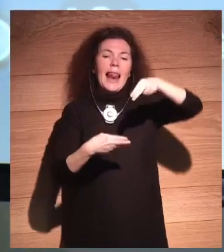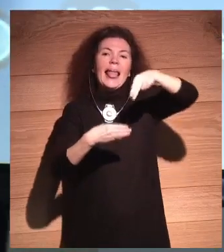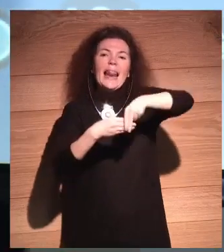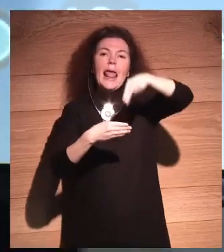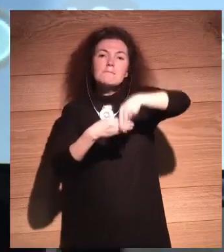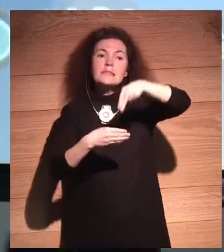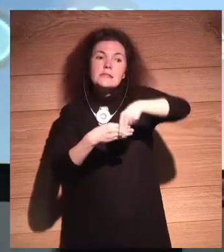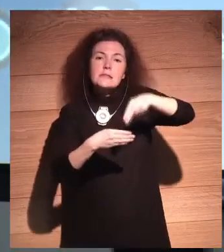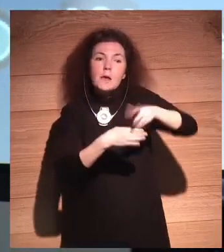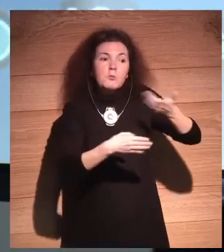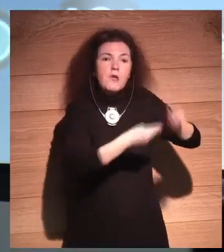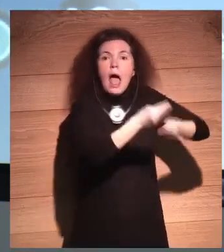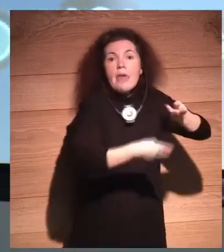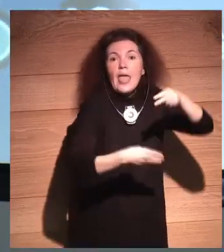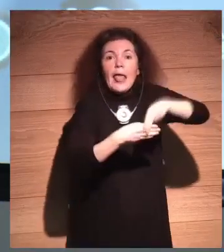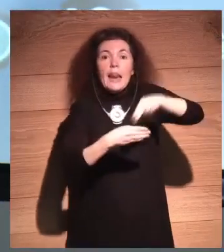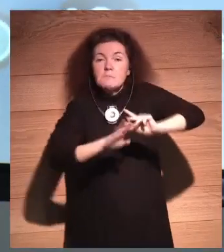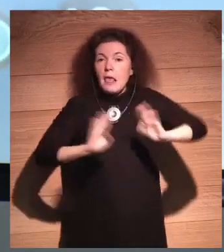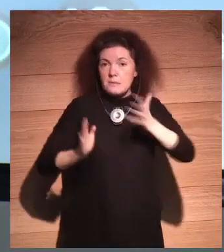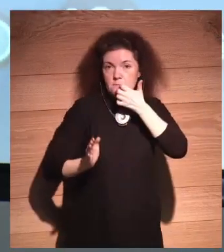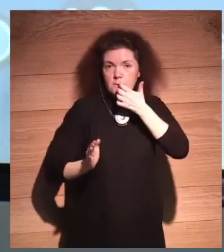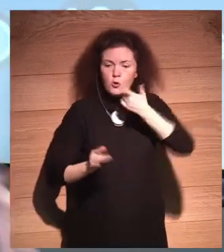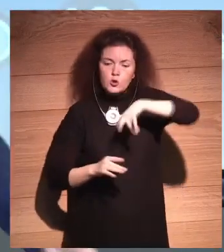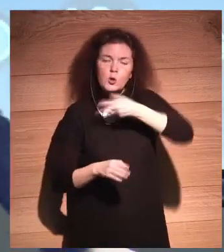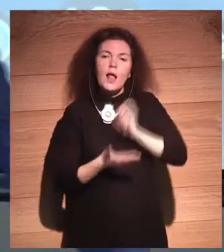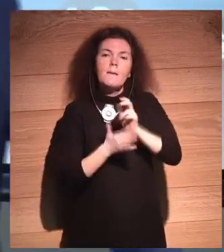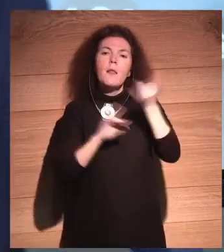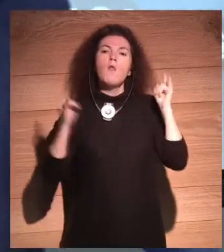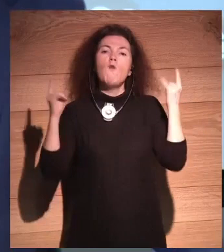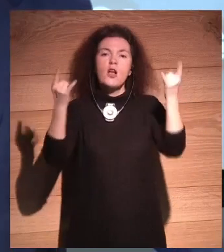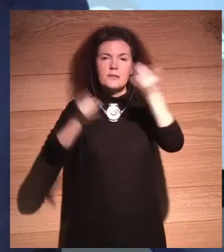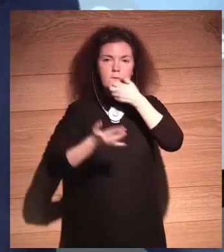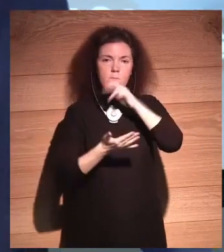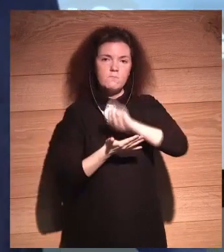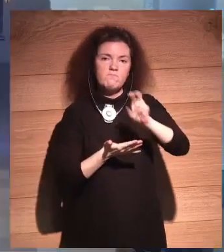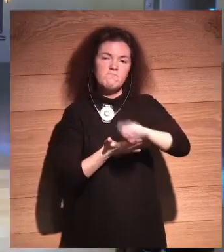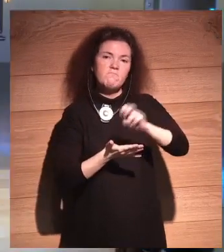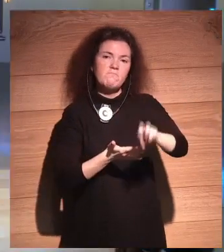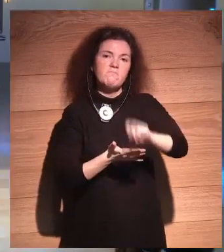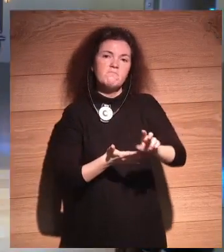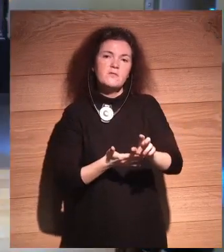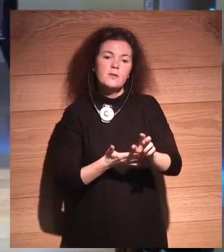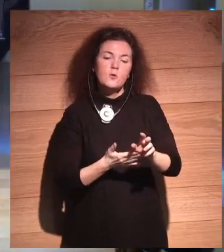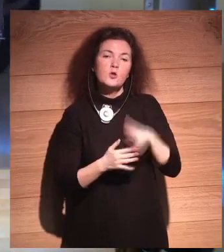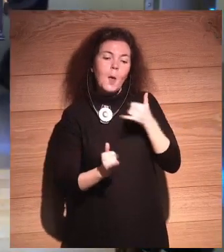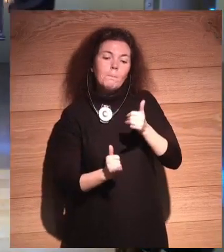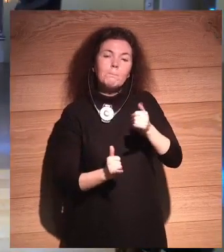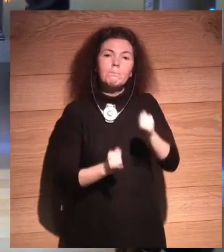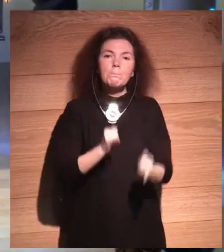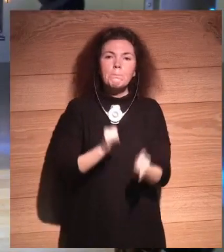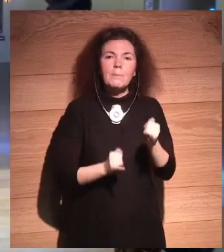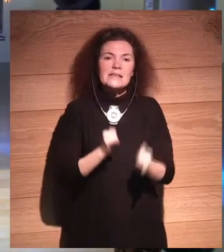hacer, si puede. Cuando nosotros vamos por el bosque caminando y pisamos